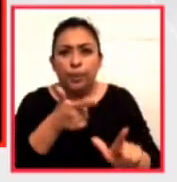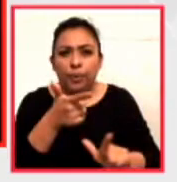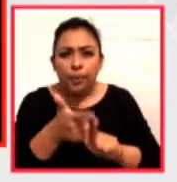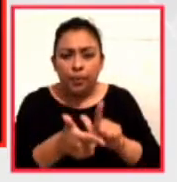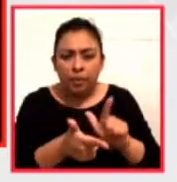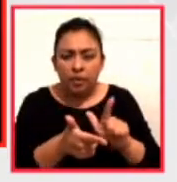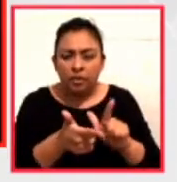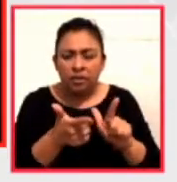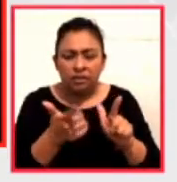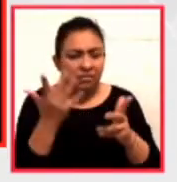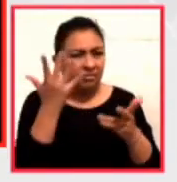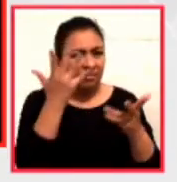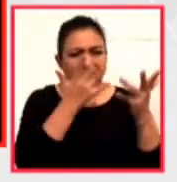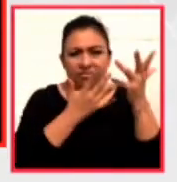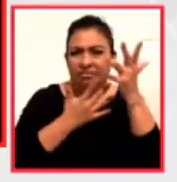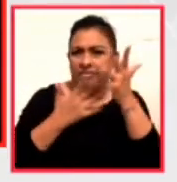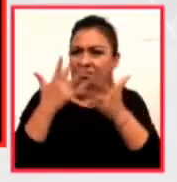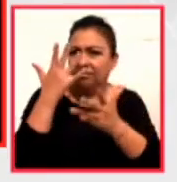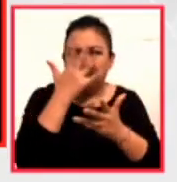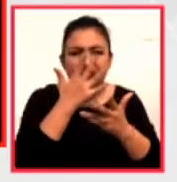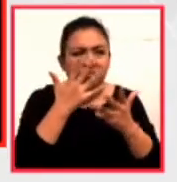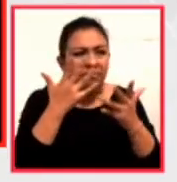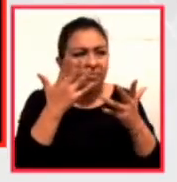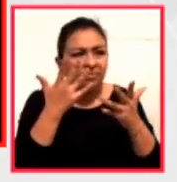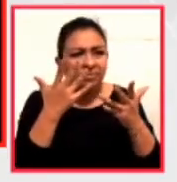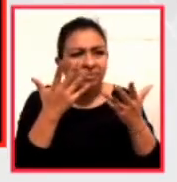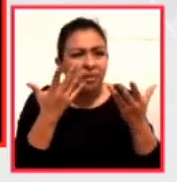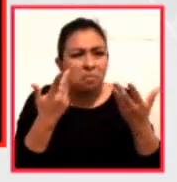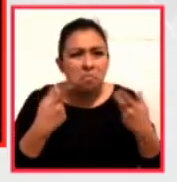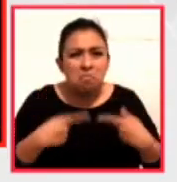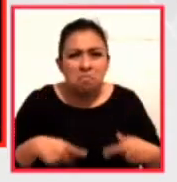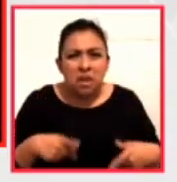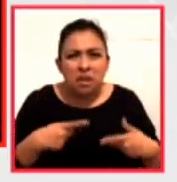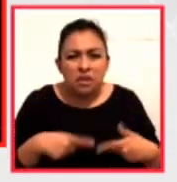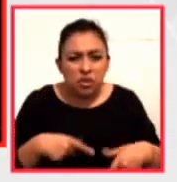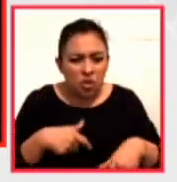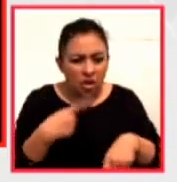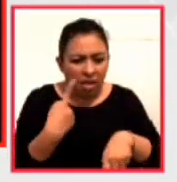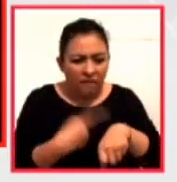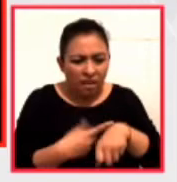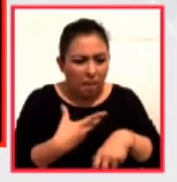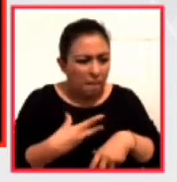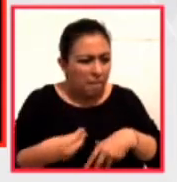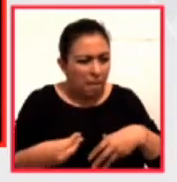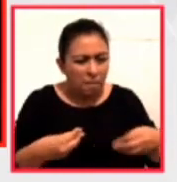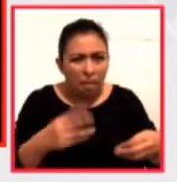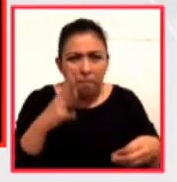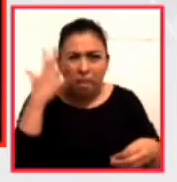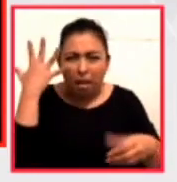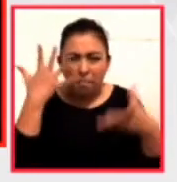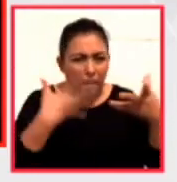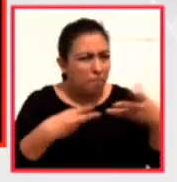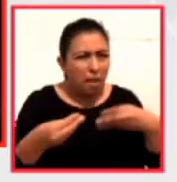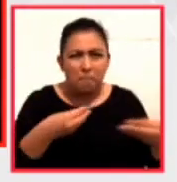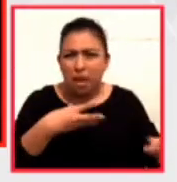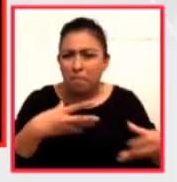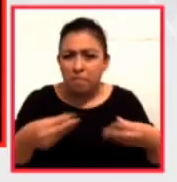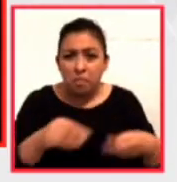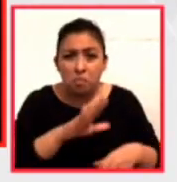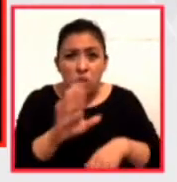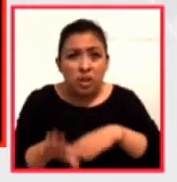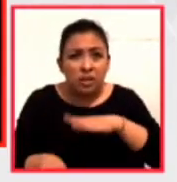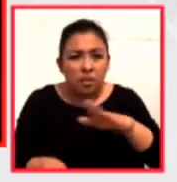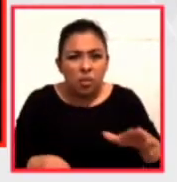Confusión, los números de infectados, la velocidad de los contagios, la muerte puesta entre